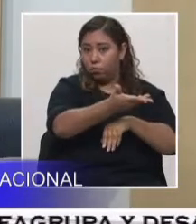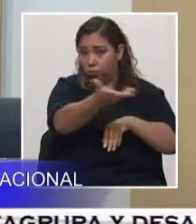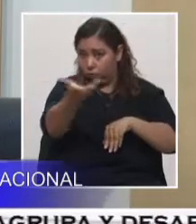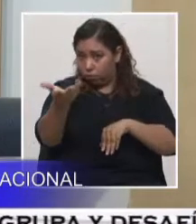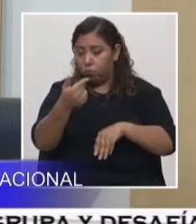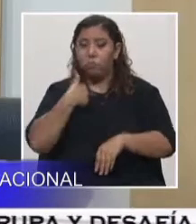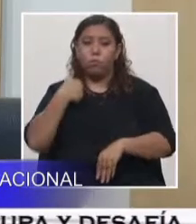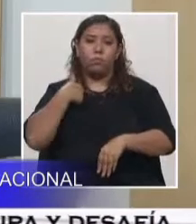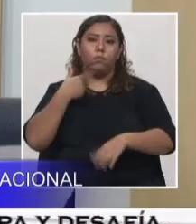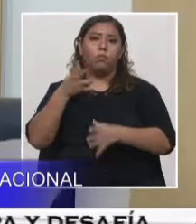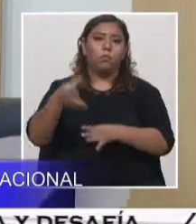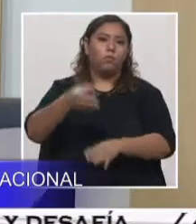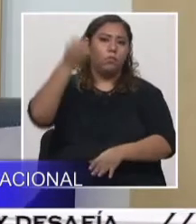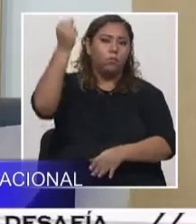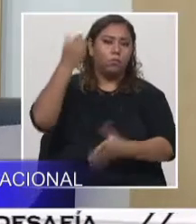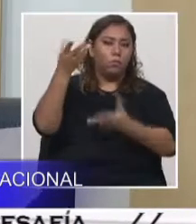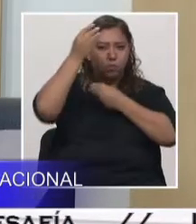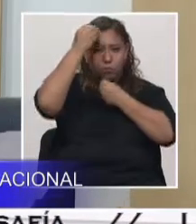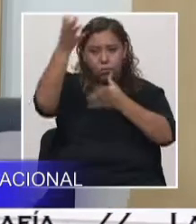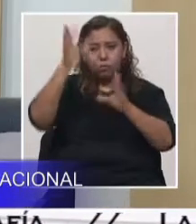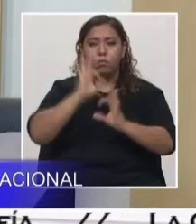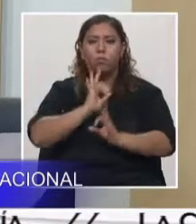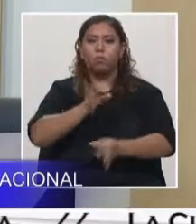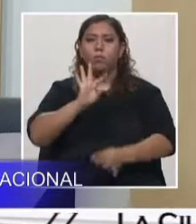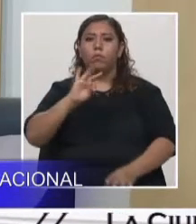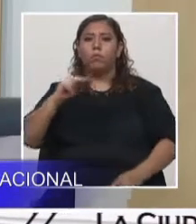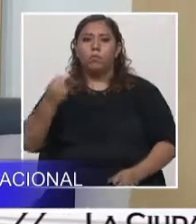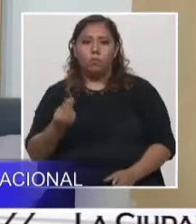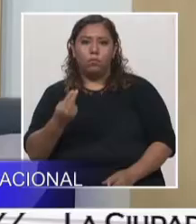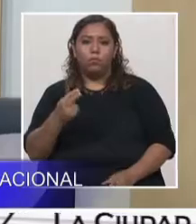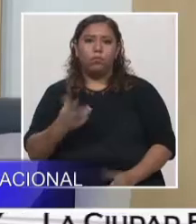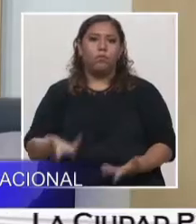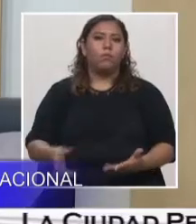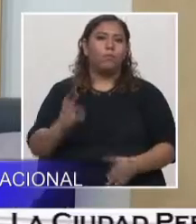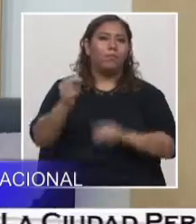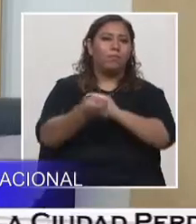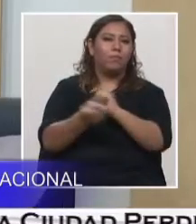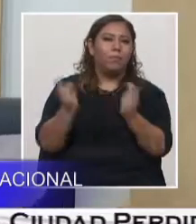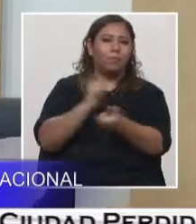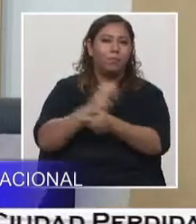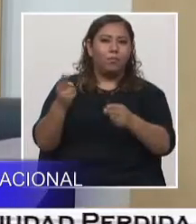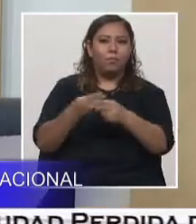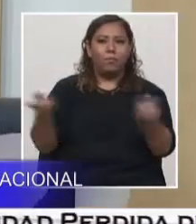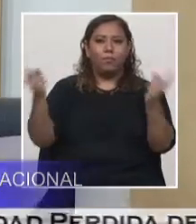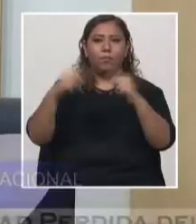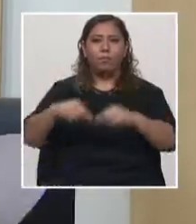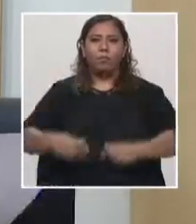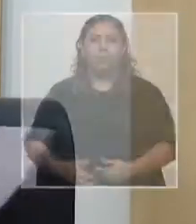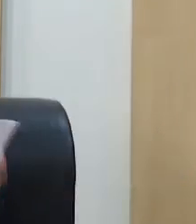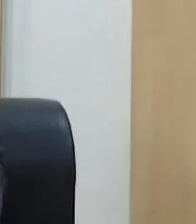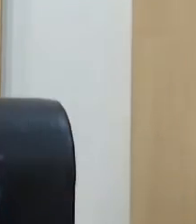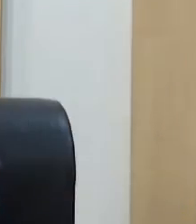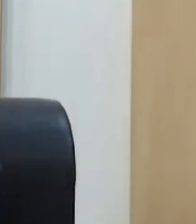los caballeros, vamos nosotros a unos mensajes en el foro de Televisión Nacional de Honduras. No nos cambien. Ya regresamos.